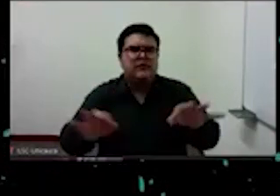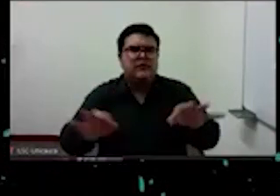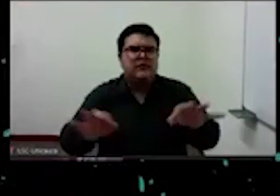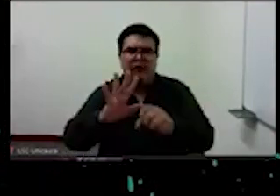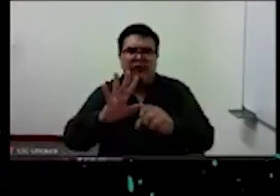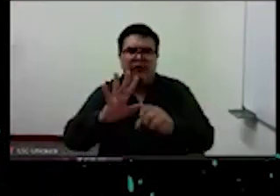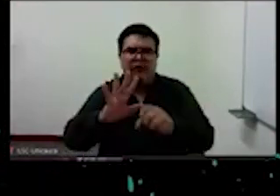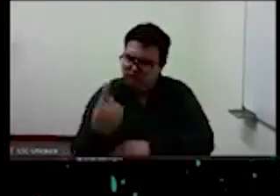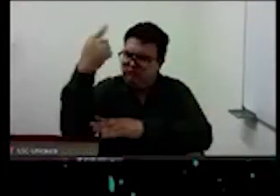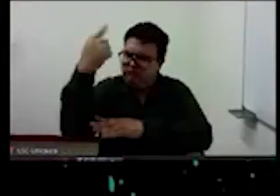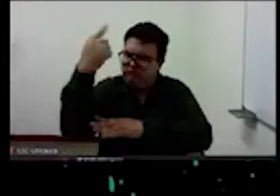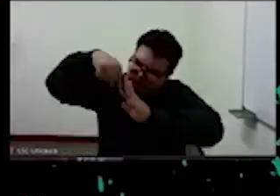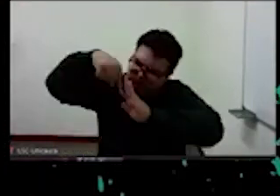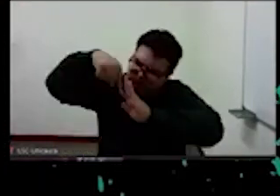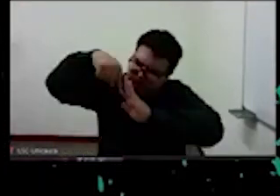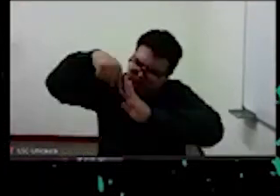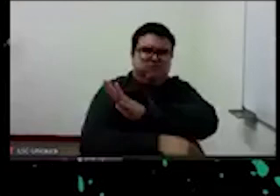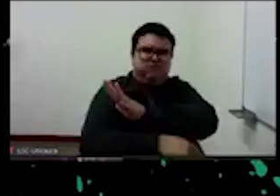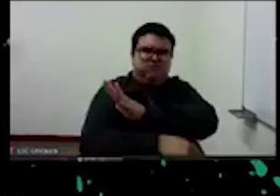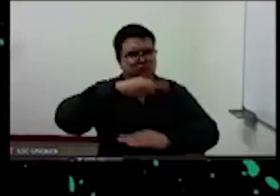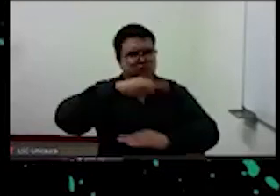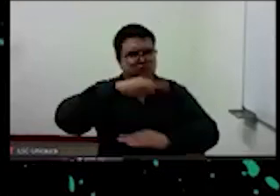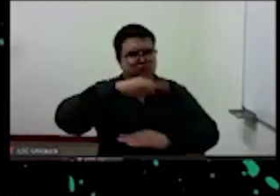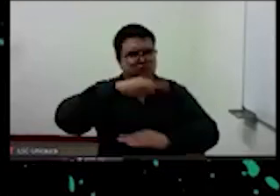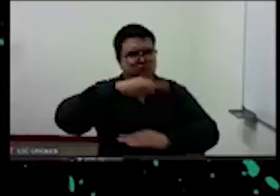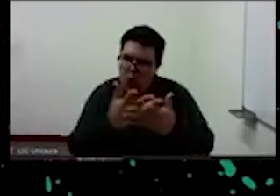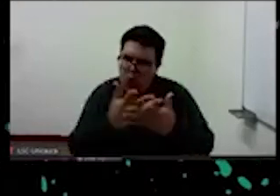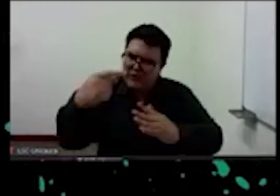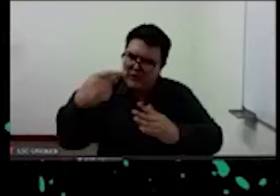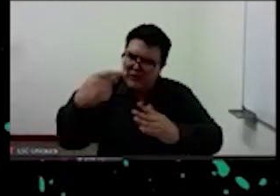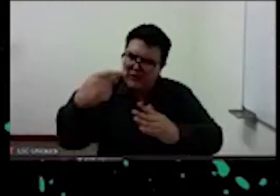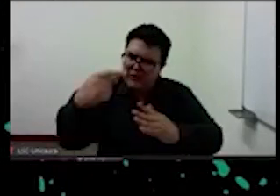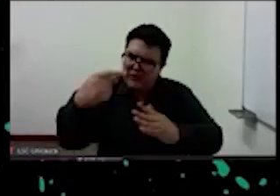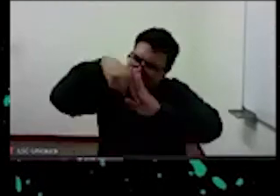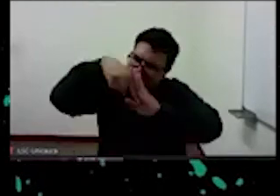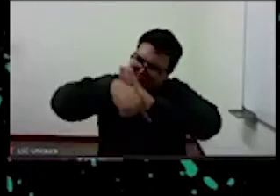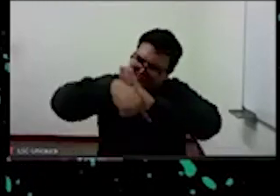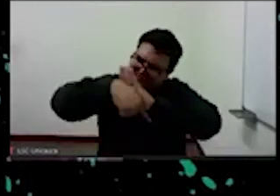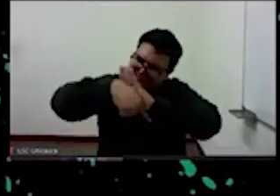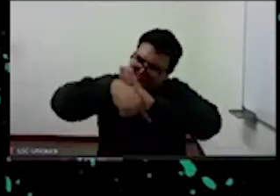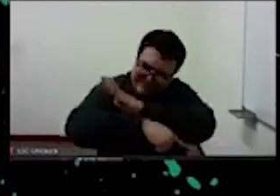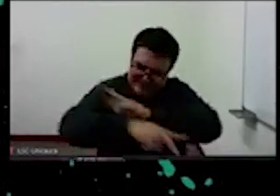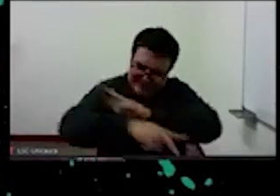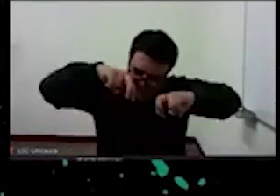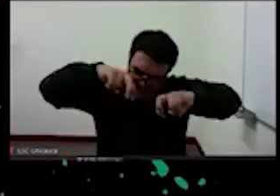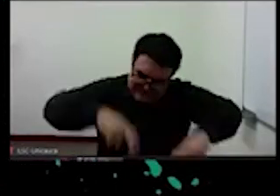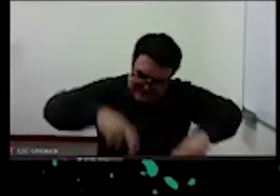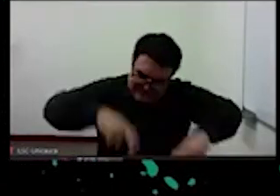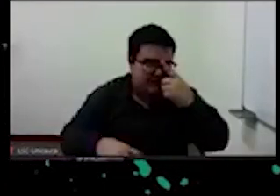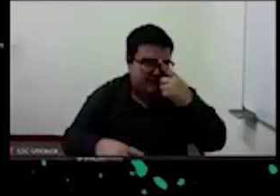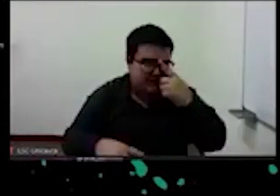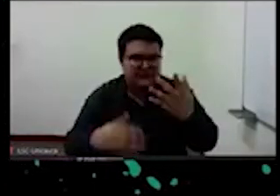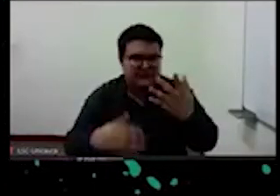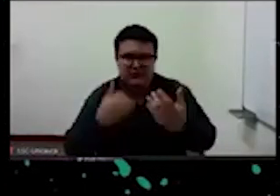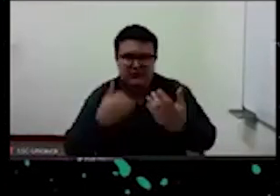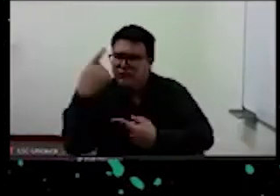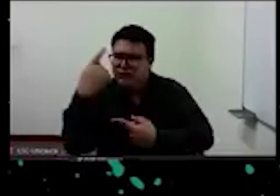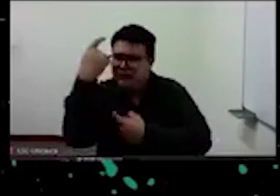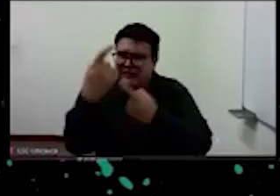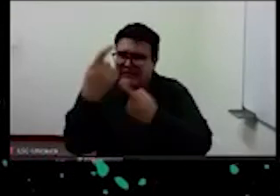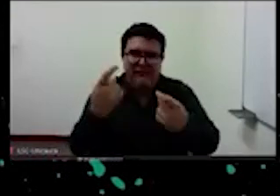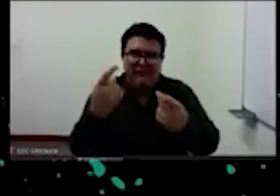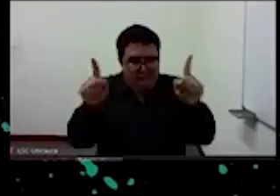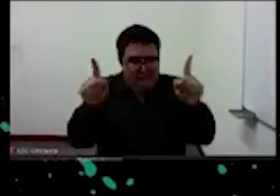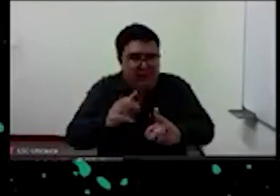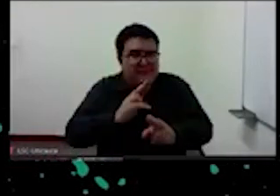profundo yo creo que es difícil de sintetizarlo